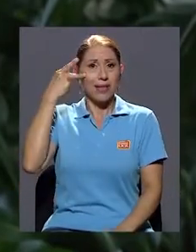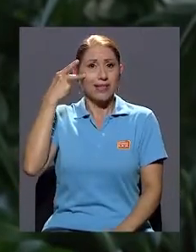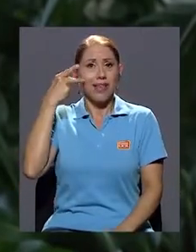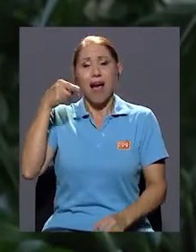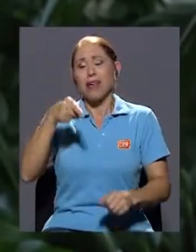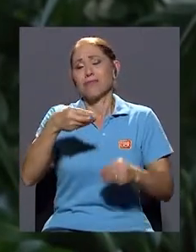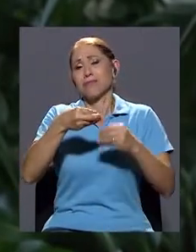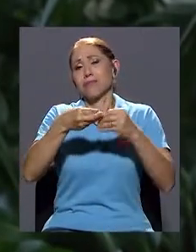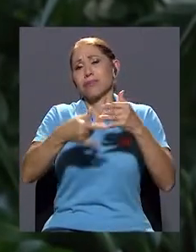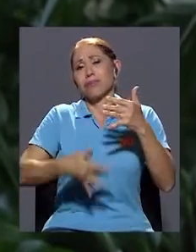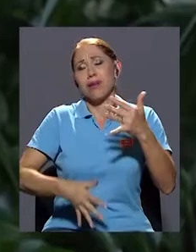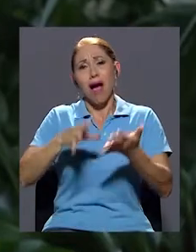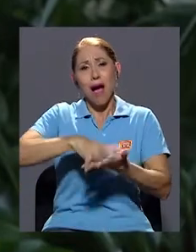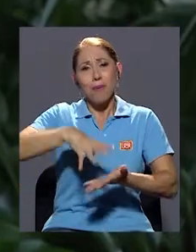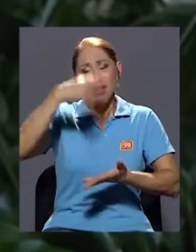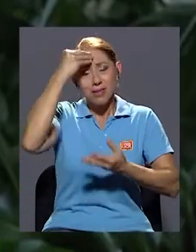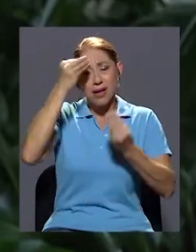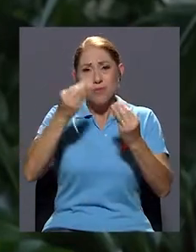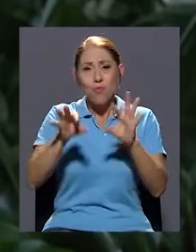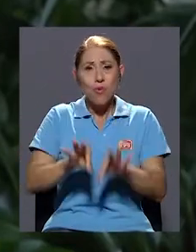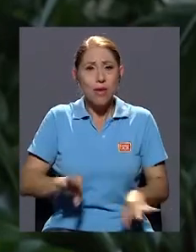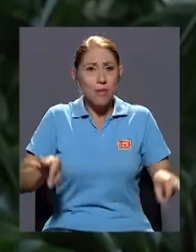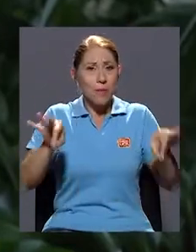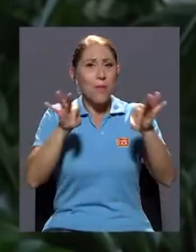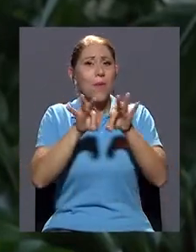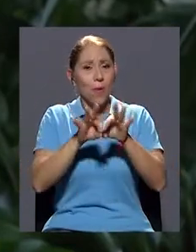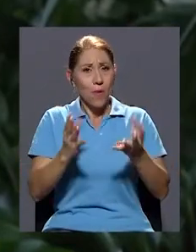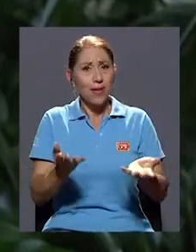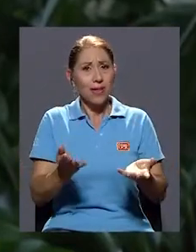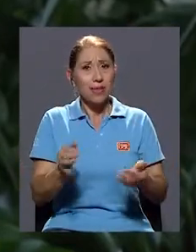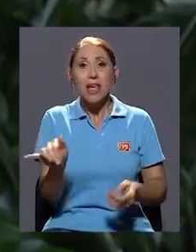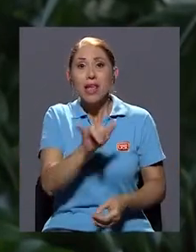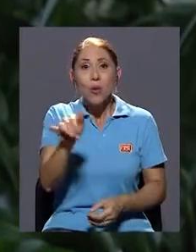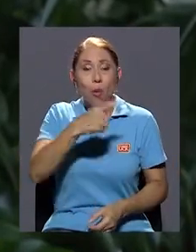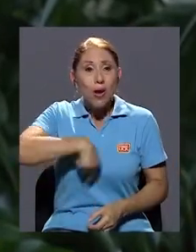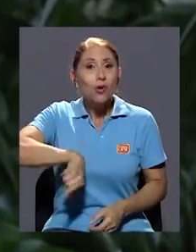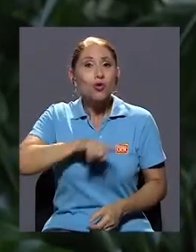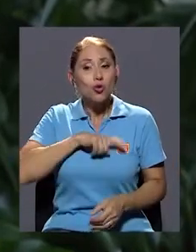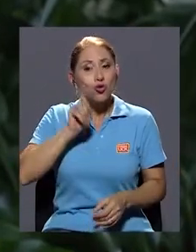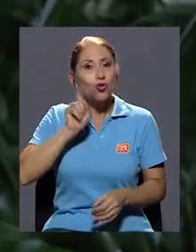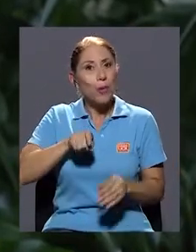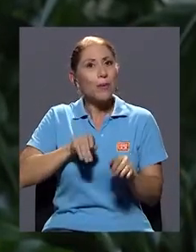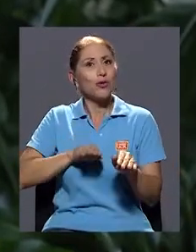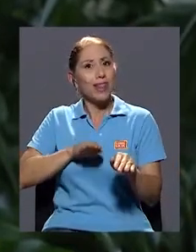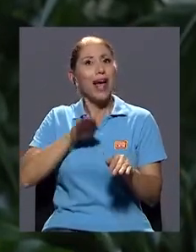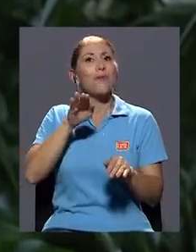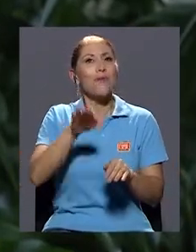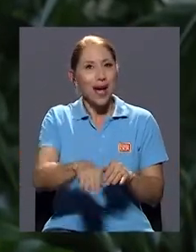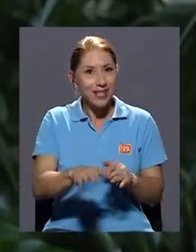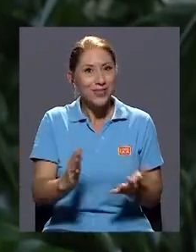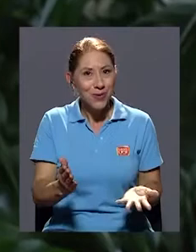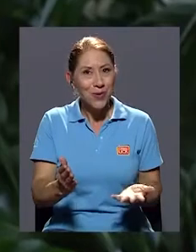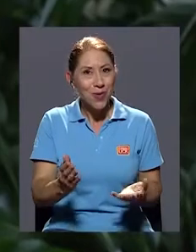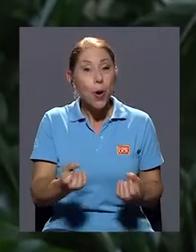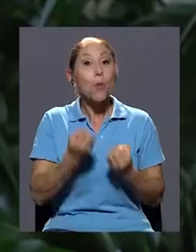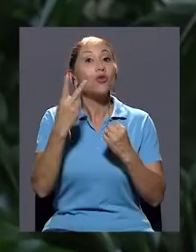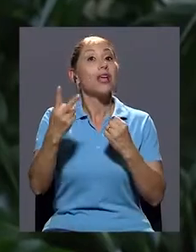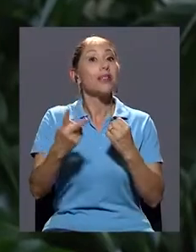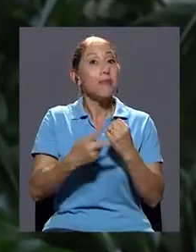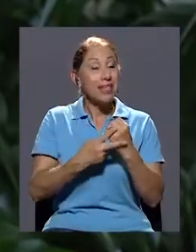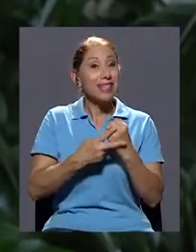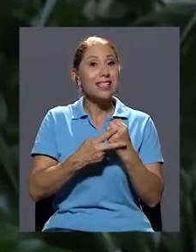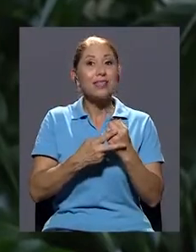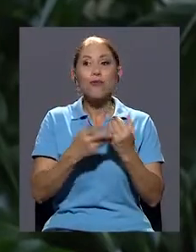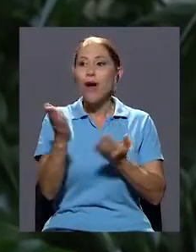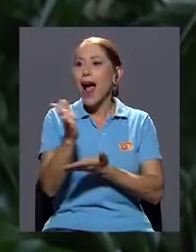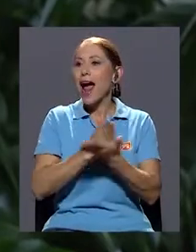tenemos un caudal de aprendizaje muy importante porque igualmente nosotros tuvimos que dar un paso, ¿verdad? Muchas veces que tuvo que ser